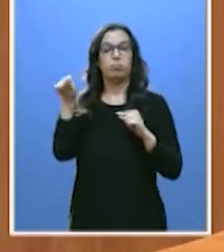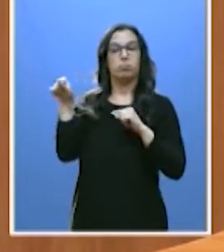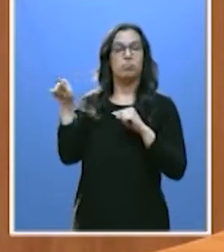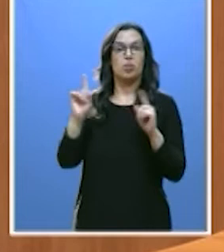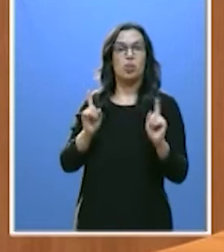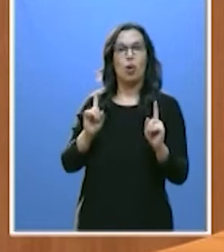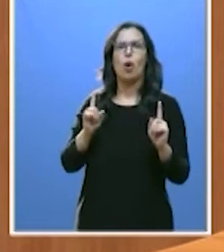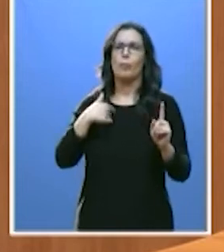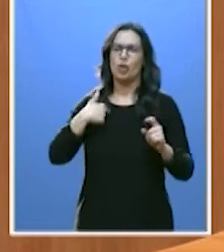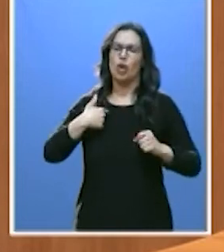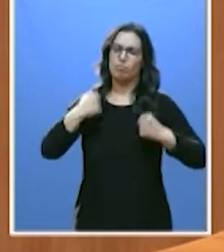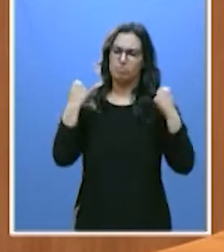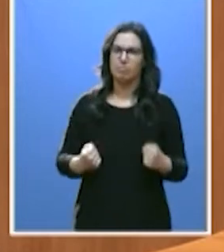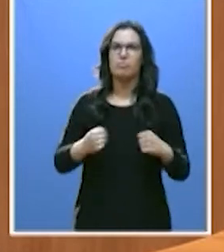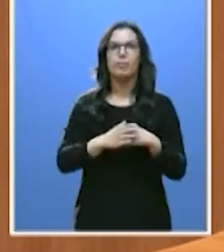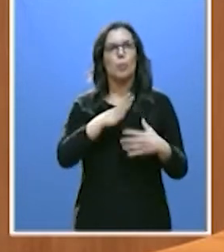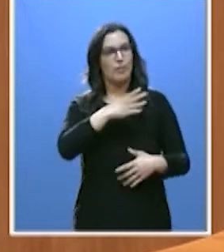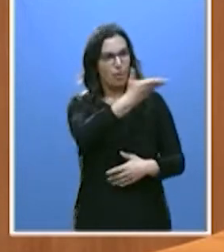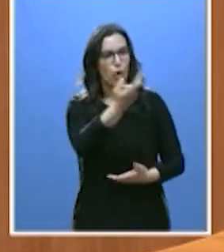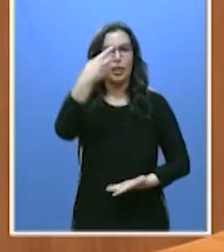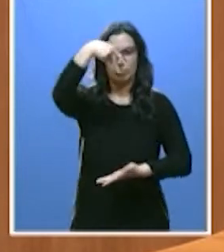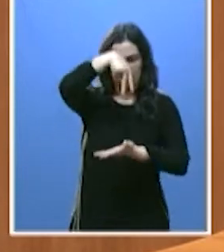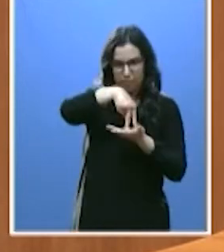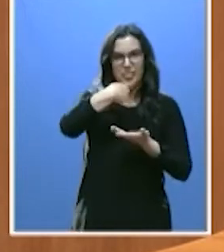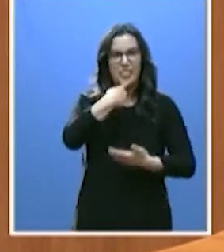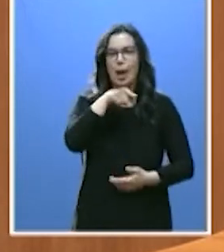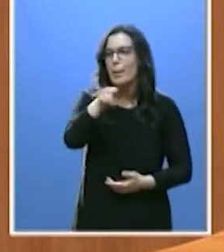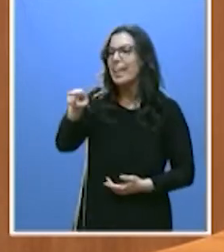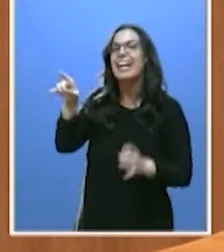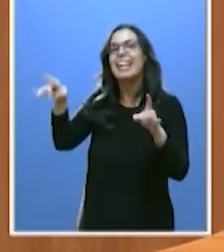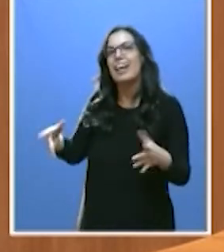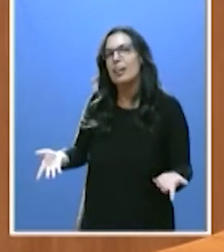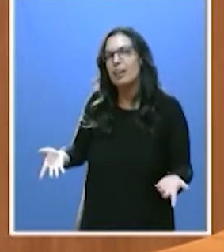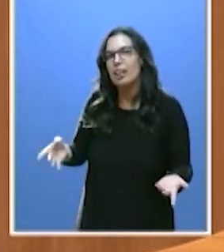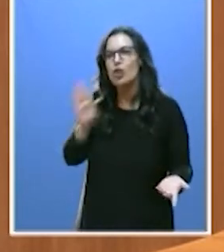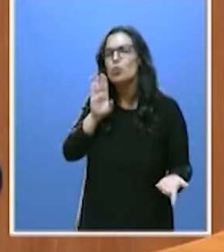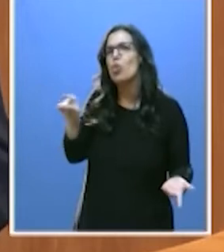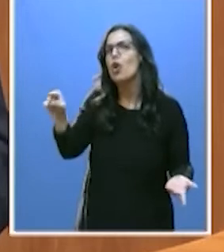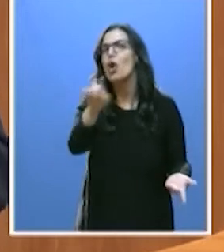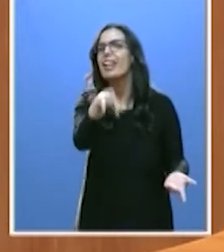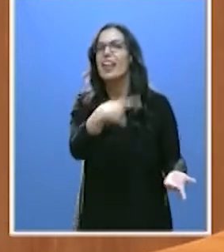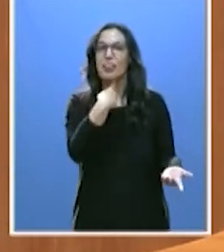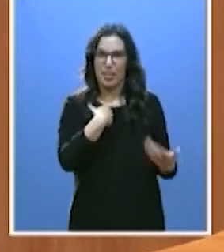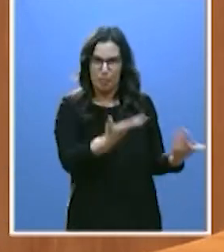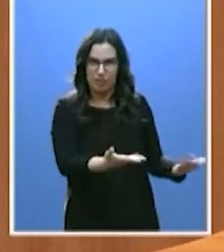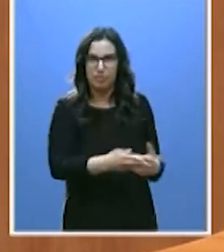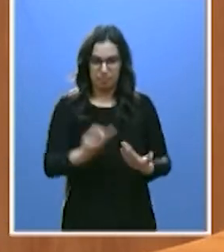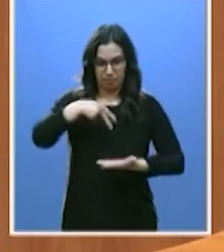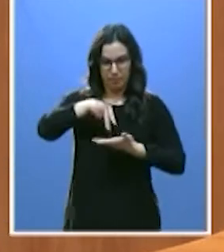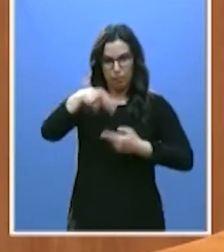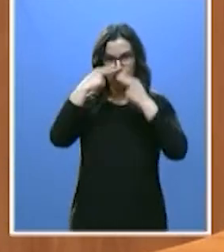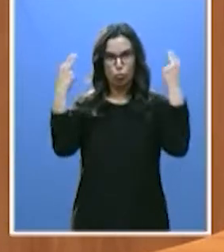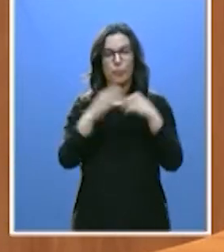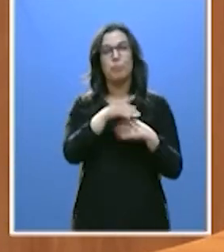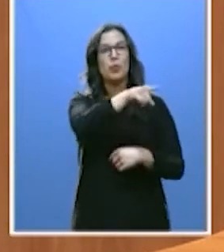no voy a cejar en el intento. Suba aquí y señáleme a un imputado. Suba aquí y señáleme a imputado. Mire, ustedes viven de la